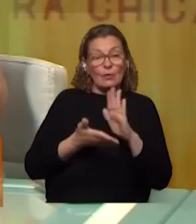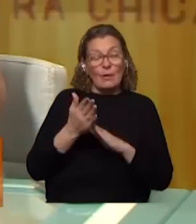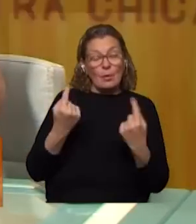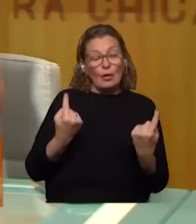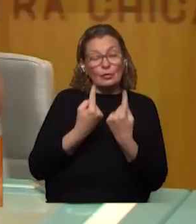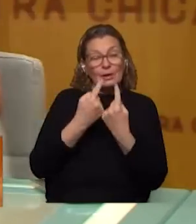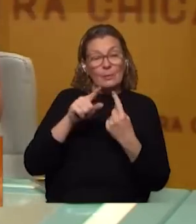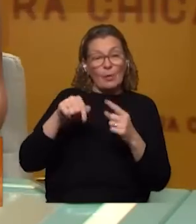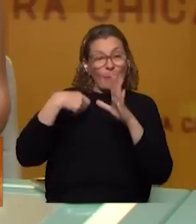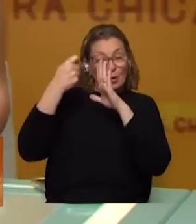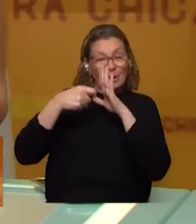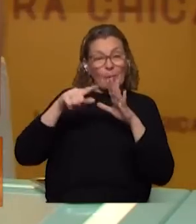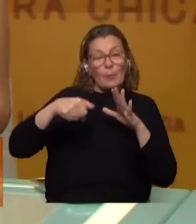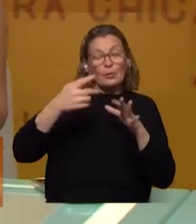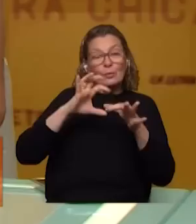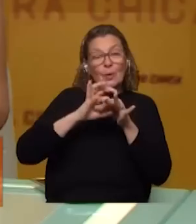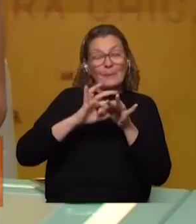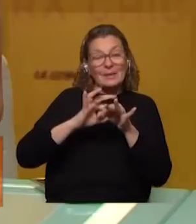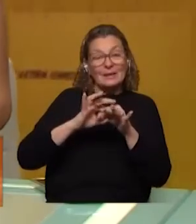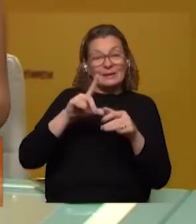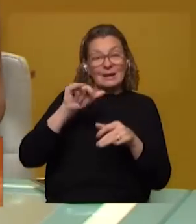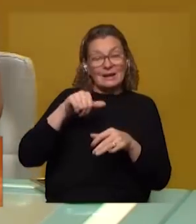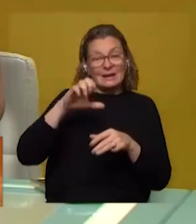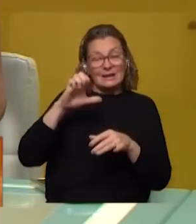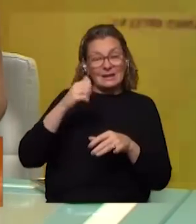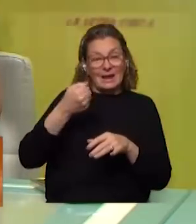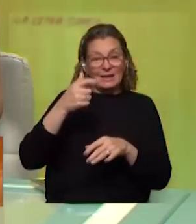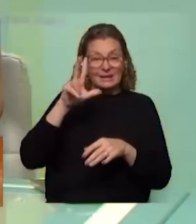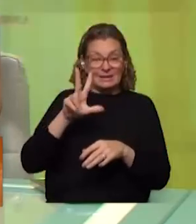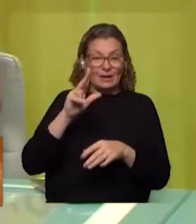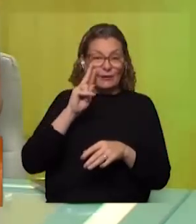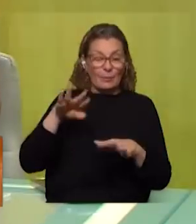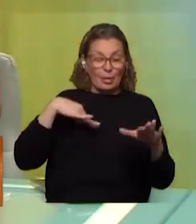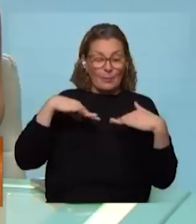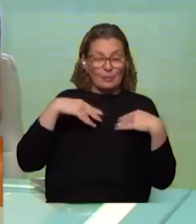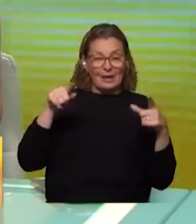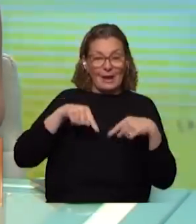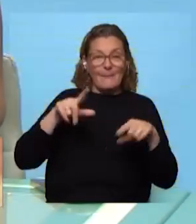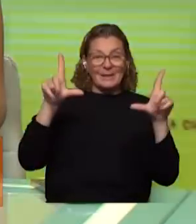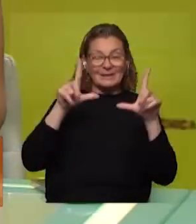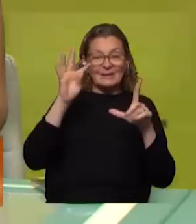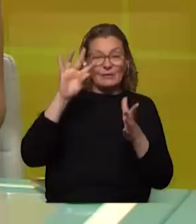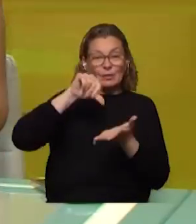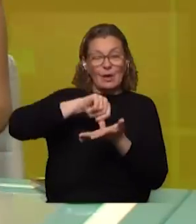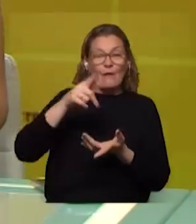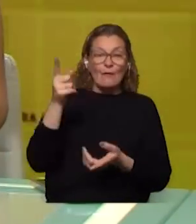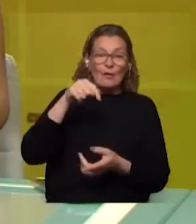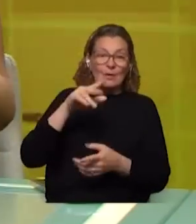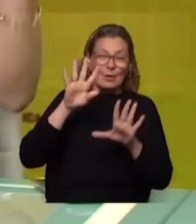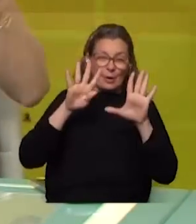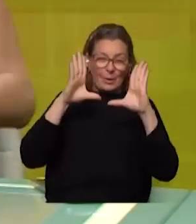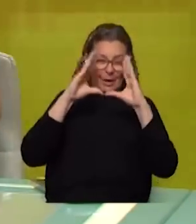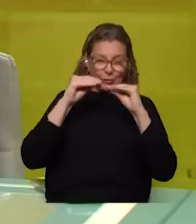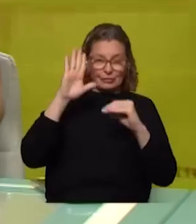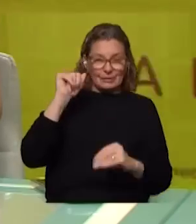reencontramos con la letra chica el próximo miércoles Línea de 3 viene ahora Línea de 3 se viene en el deporte aquí a la pantalla de TV Ciudad volvemos el miércoles 21 horas en vivo por acá